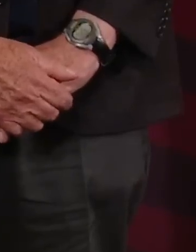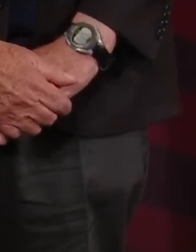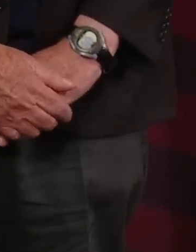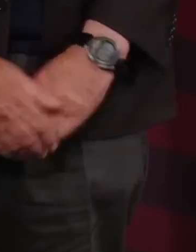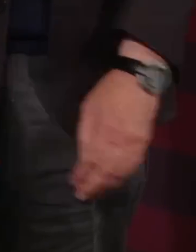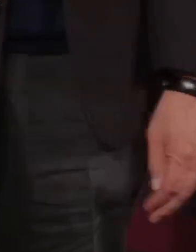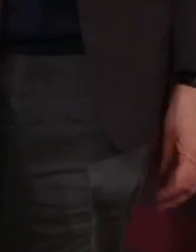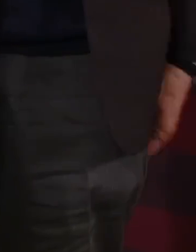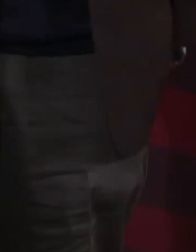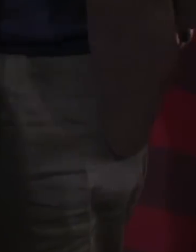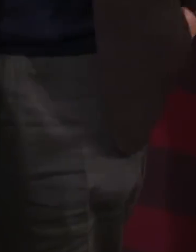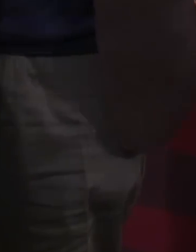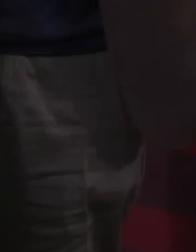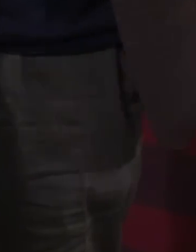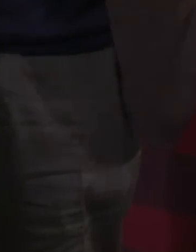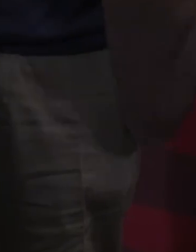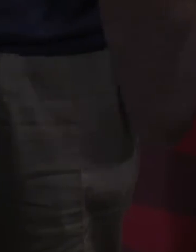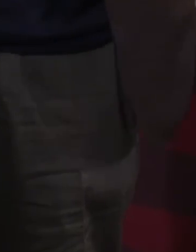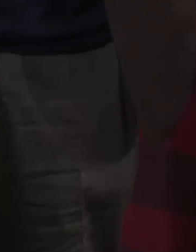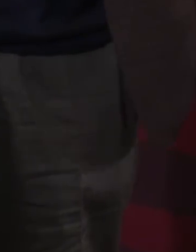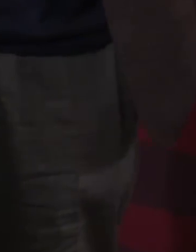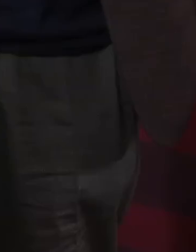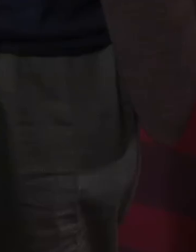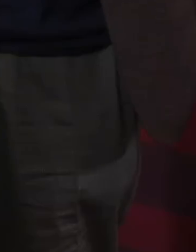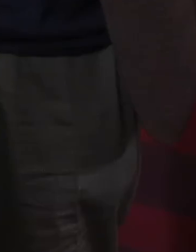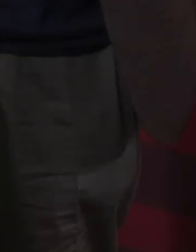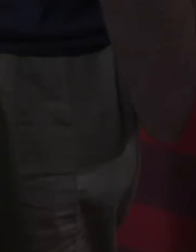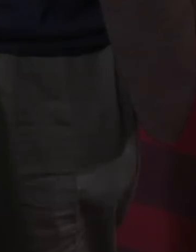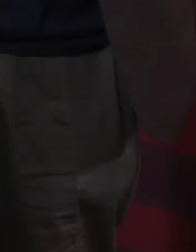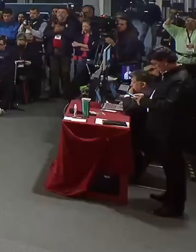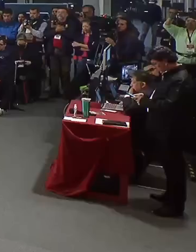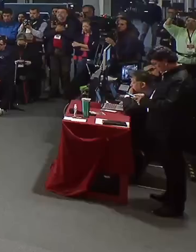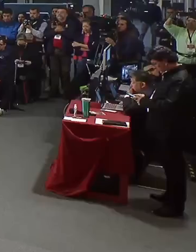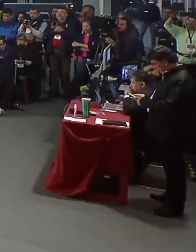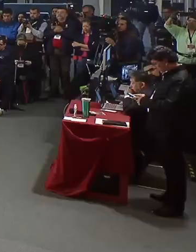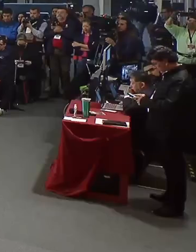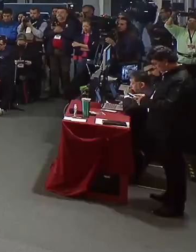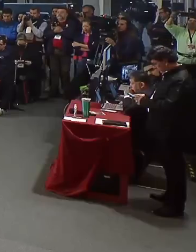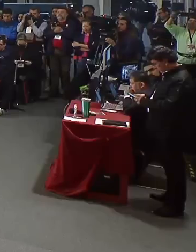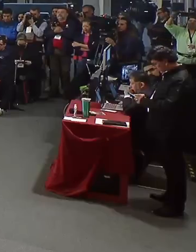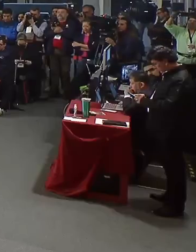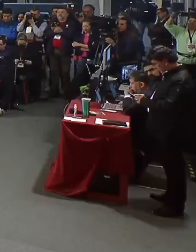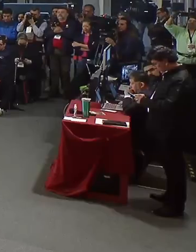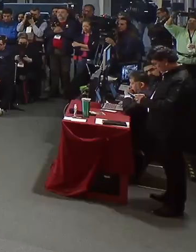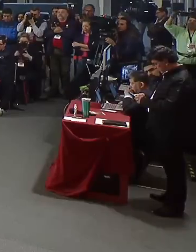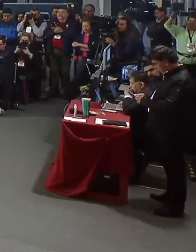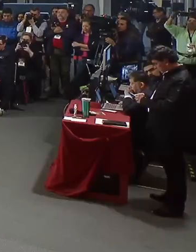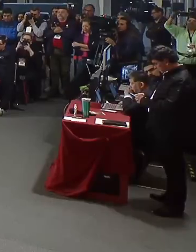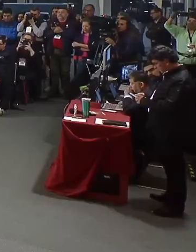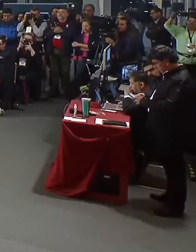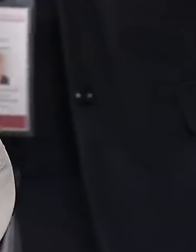hospitales del Seguro Social del Issste, también en hospitales